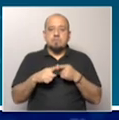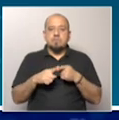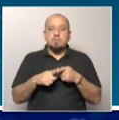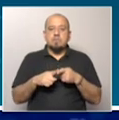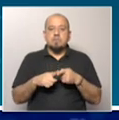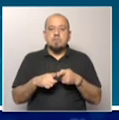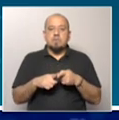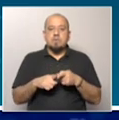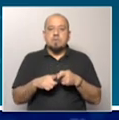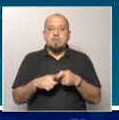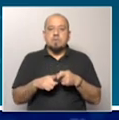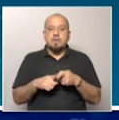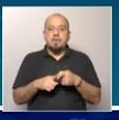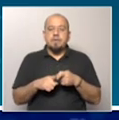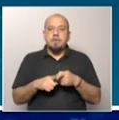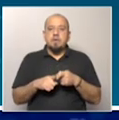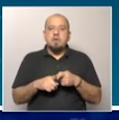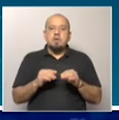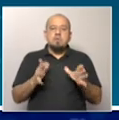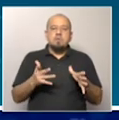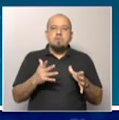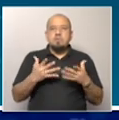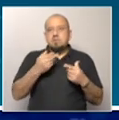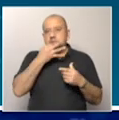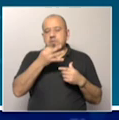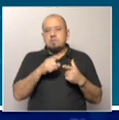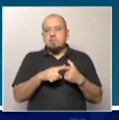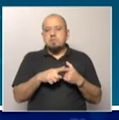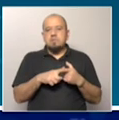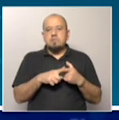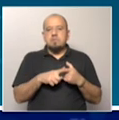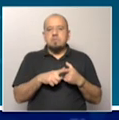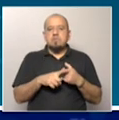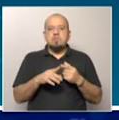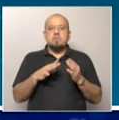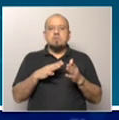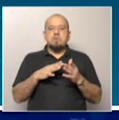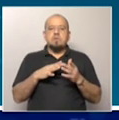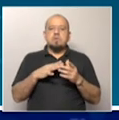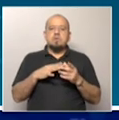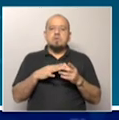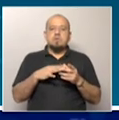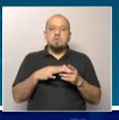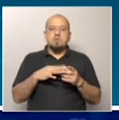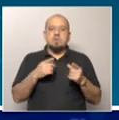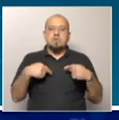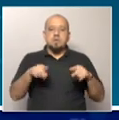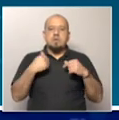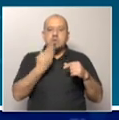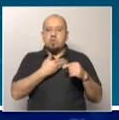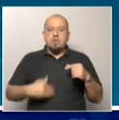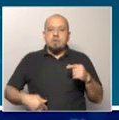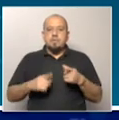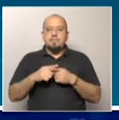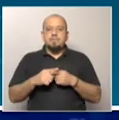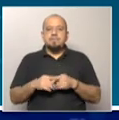a, digamos, no quiero llamar desbordes, sino invasión del gobierno central